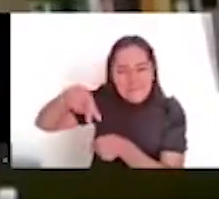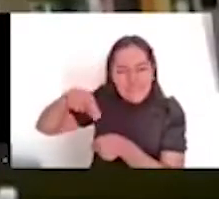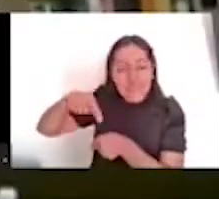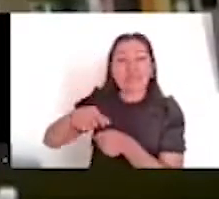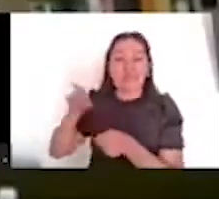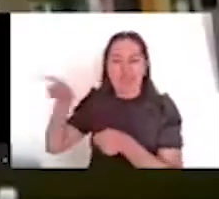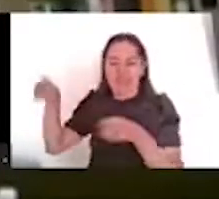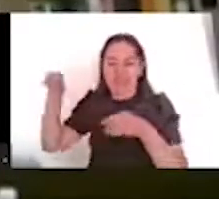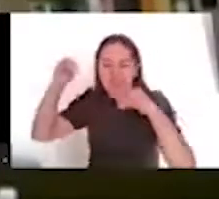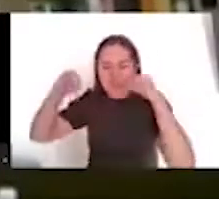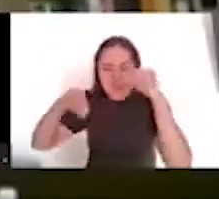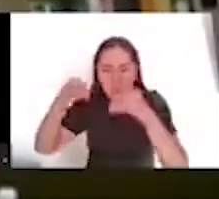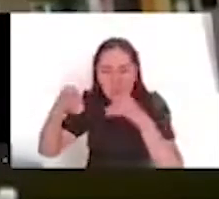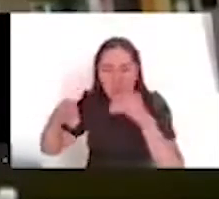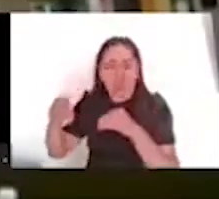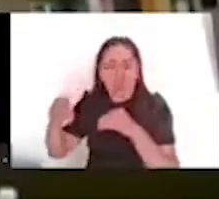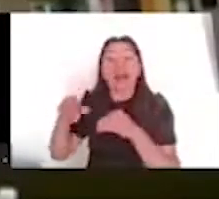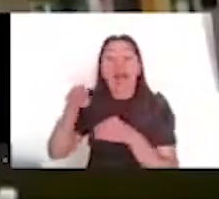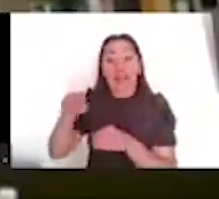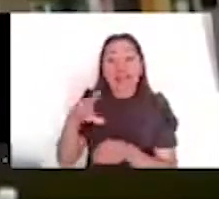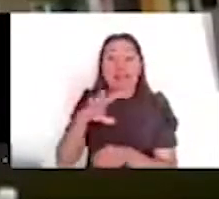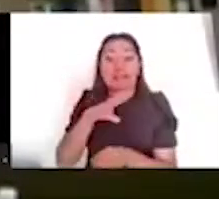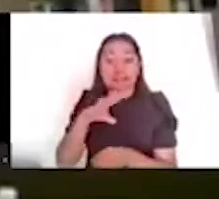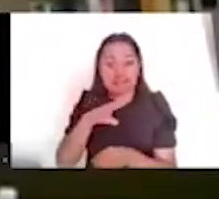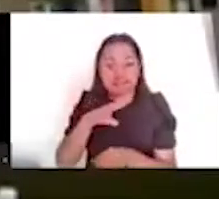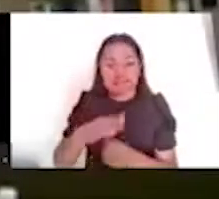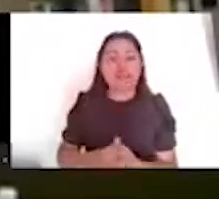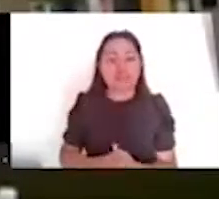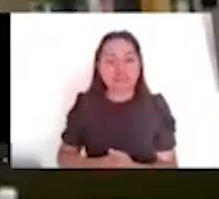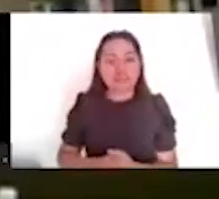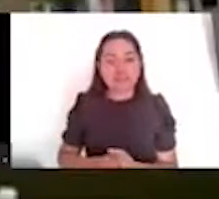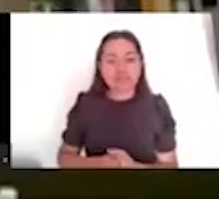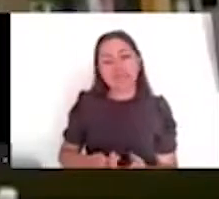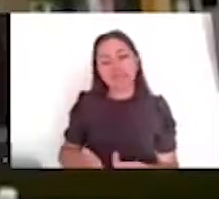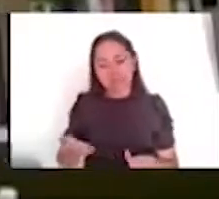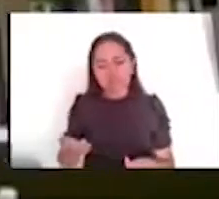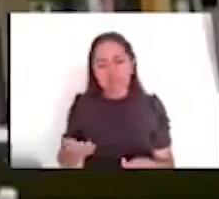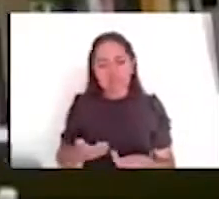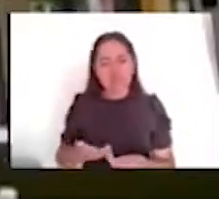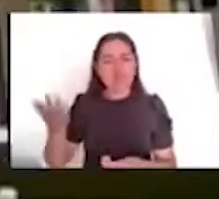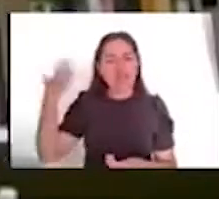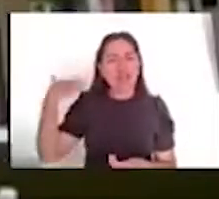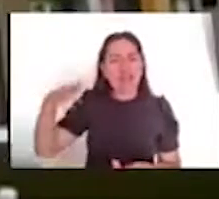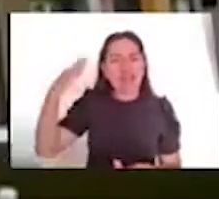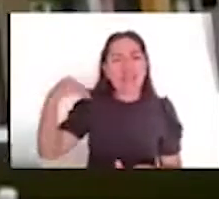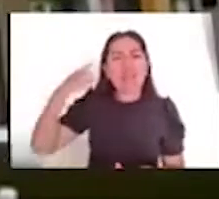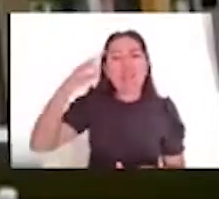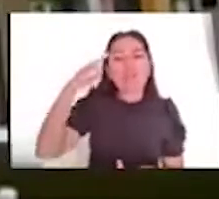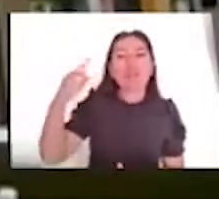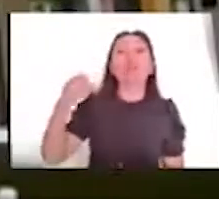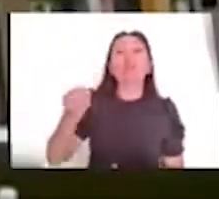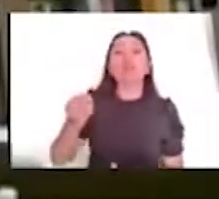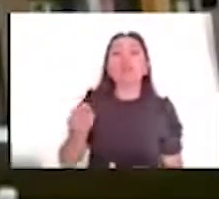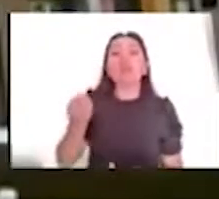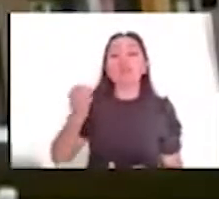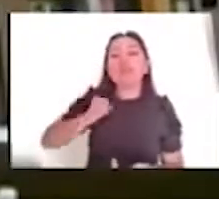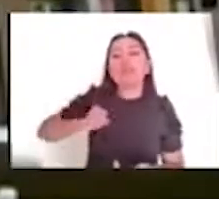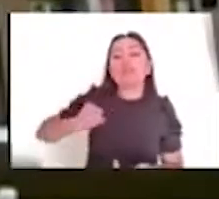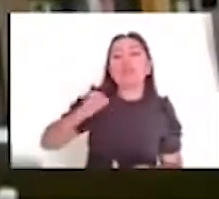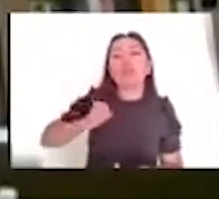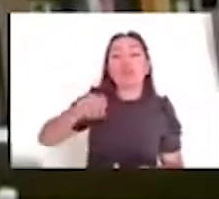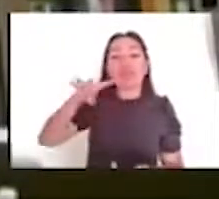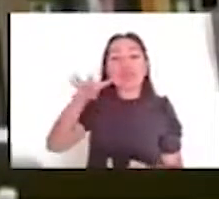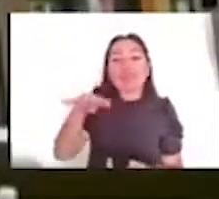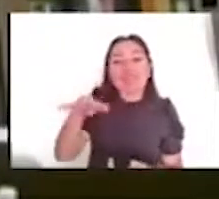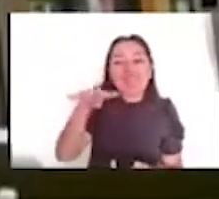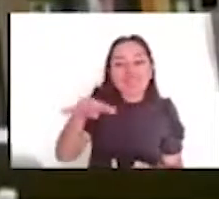se, se instala, y, y, pues, esto fue, pues, en el, en el siglo diecinueve, ¿no? Cuando, cuando ya se, se